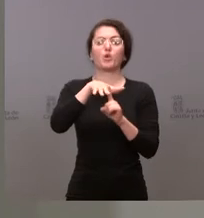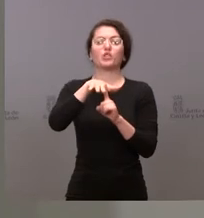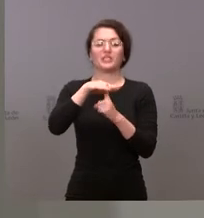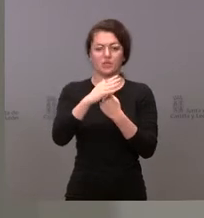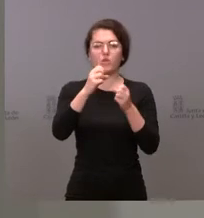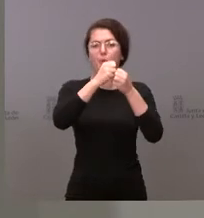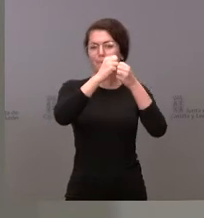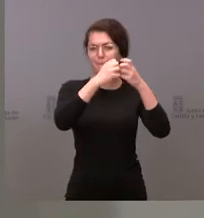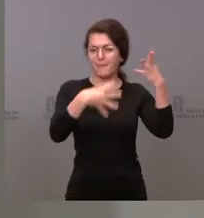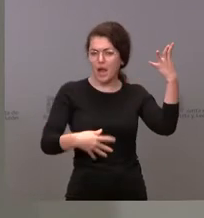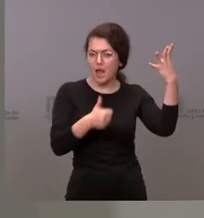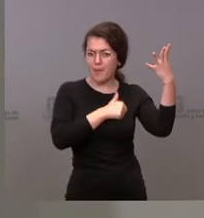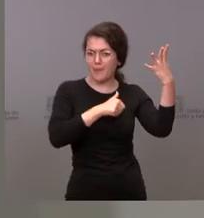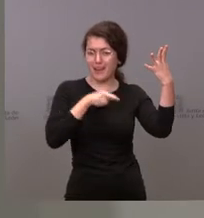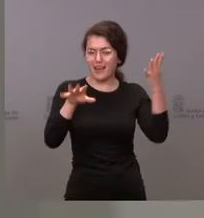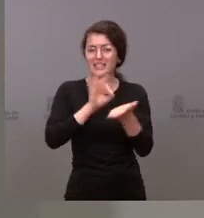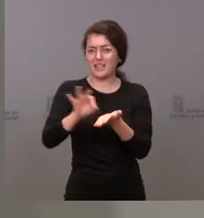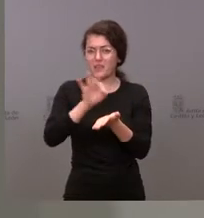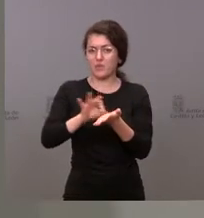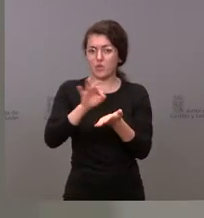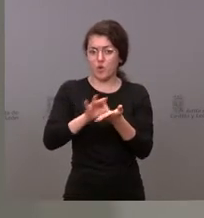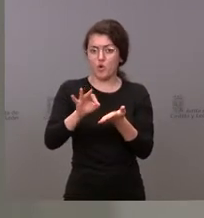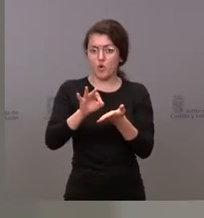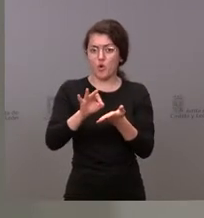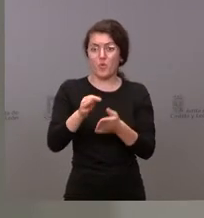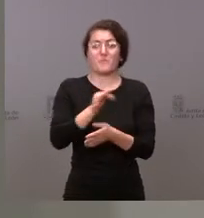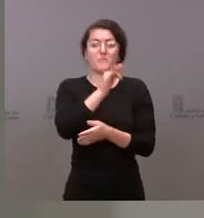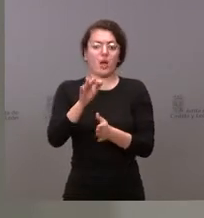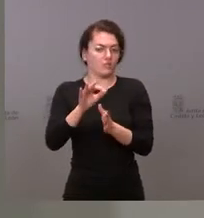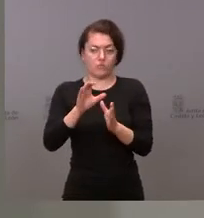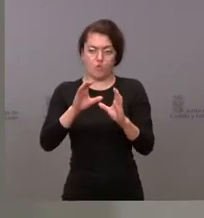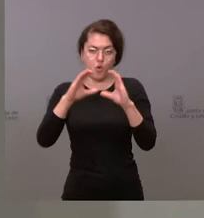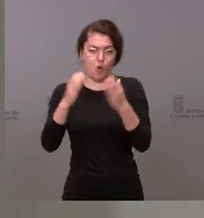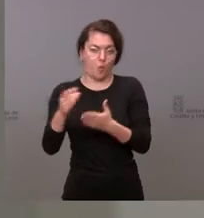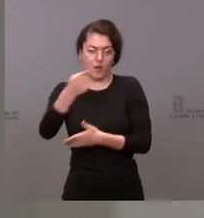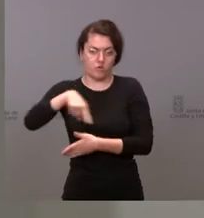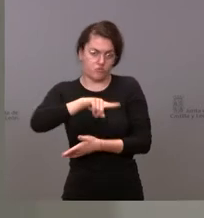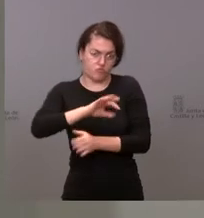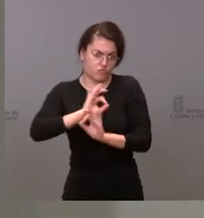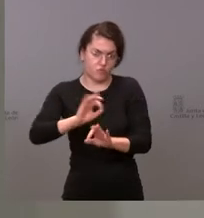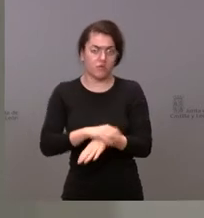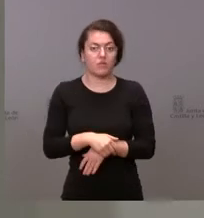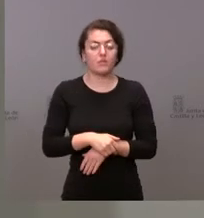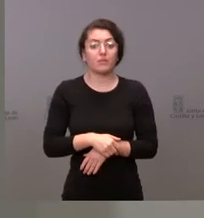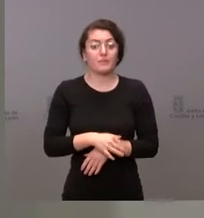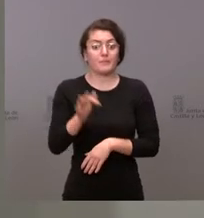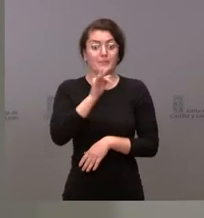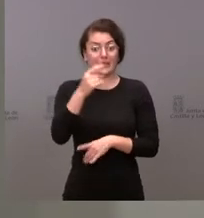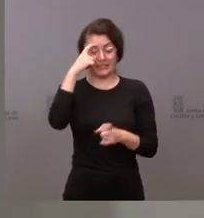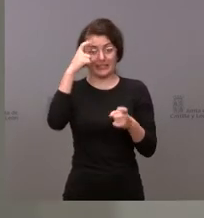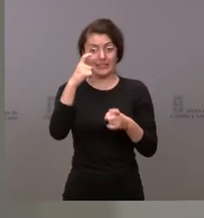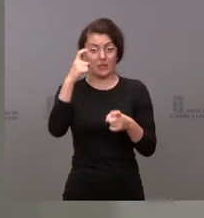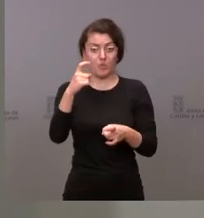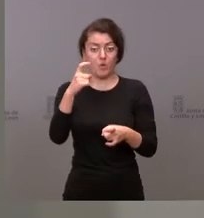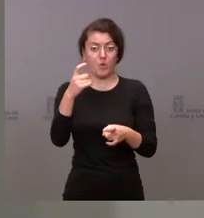listas de espera en este servicio, en concreto, y en él y en toda la comunidad. tenemos intención, además, quiero anunciarlo aquí,